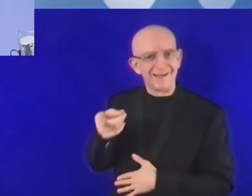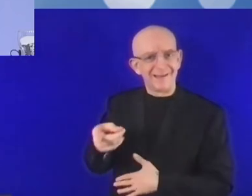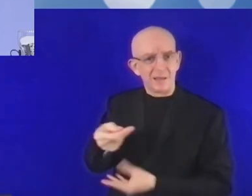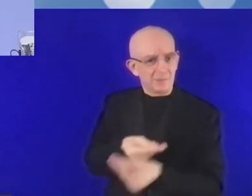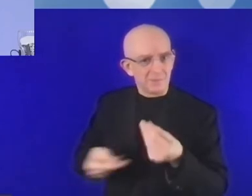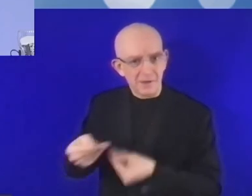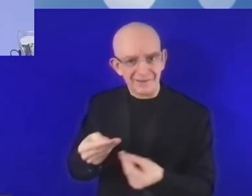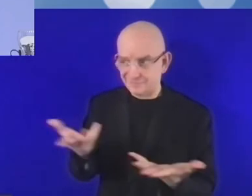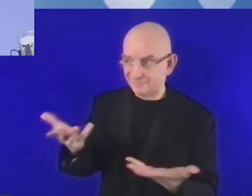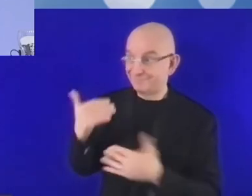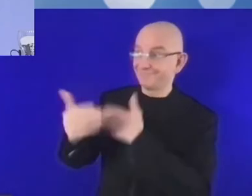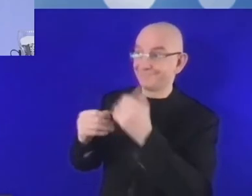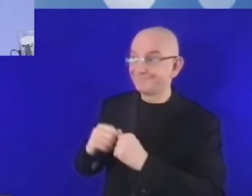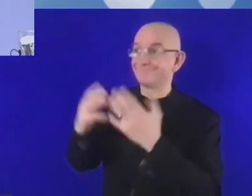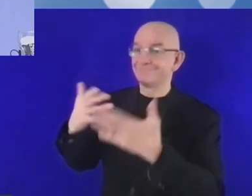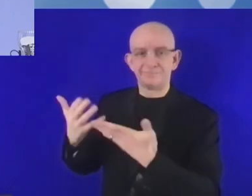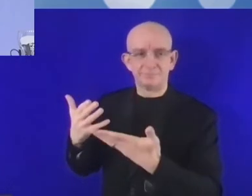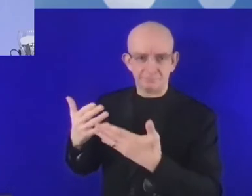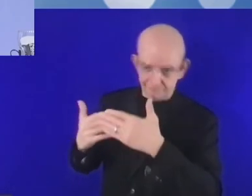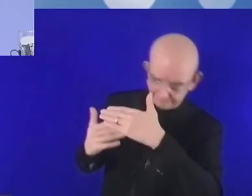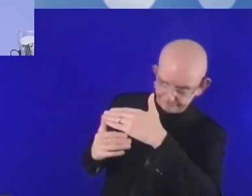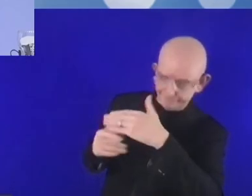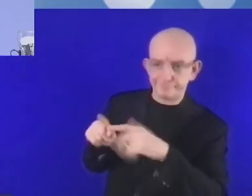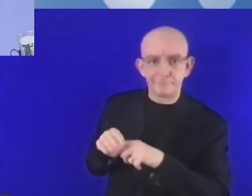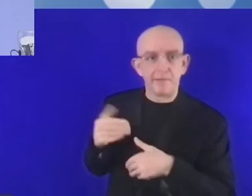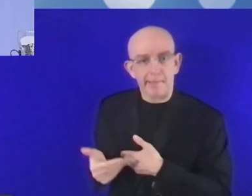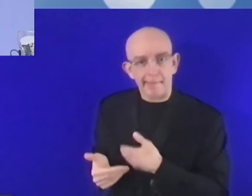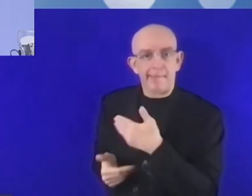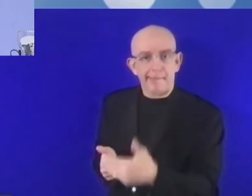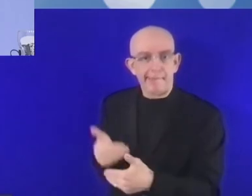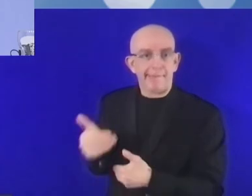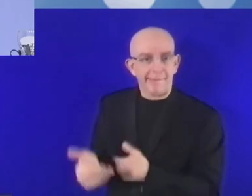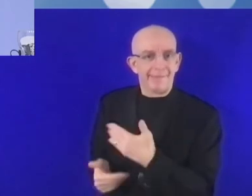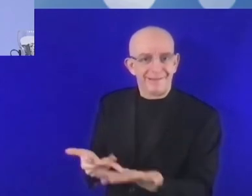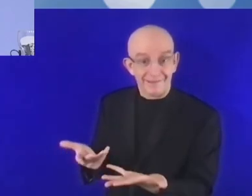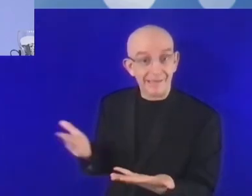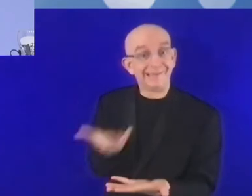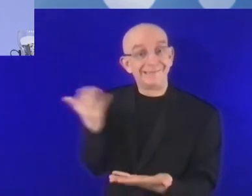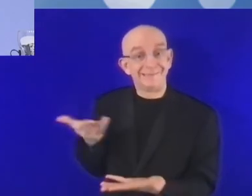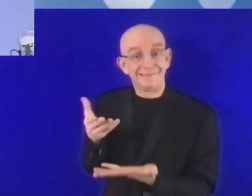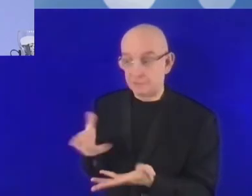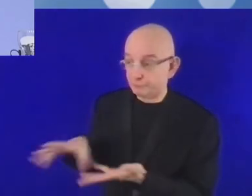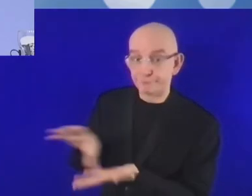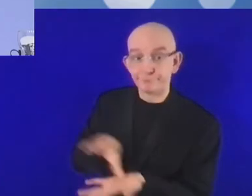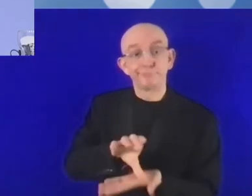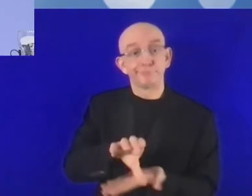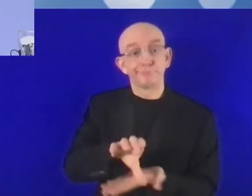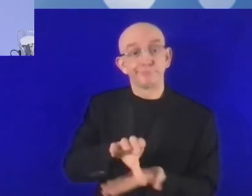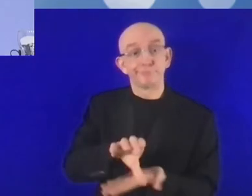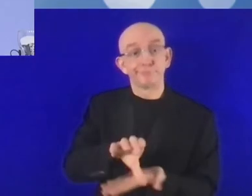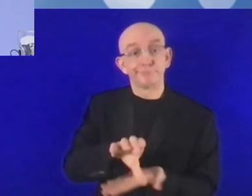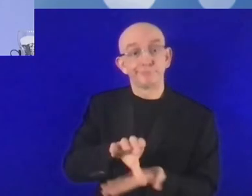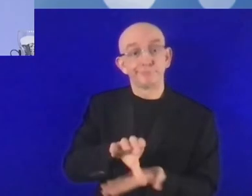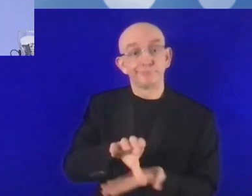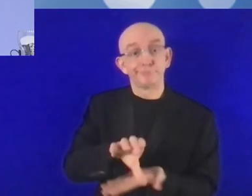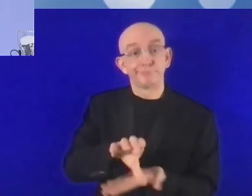2022. Sin embargo, en aquellos mercados donde el